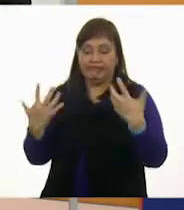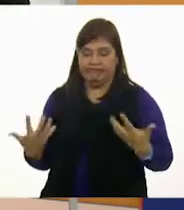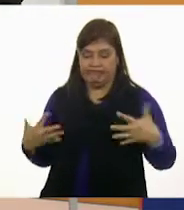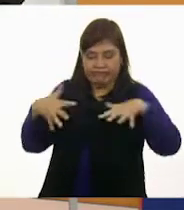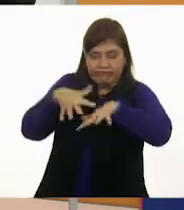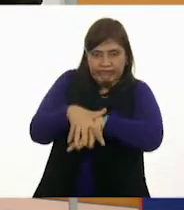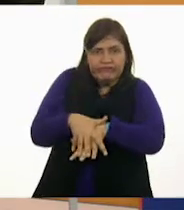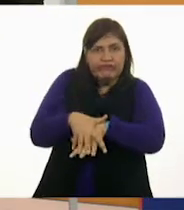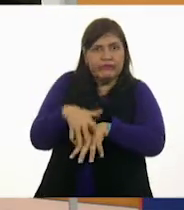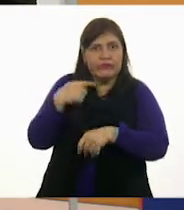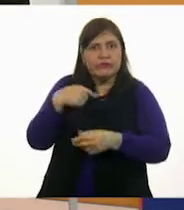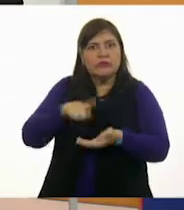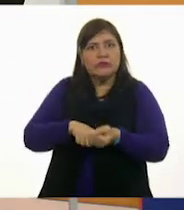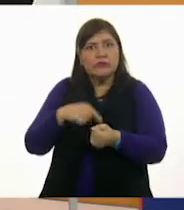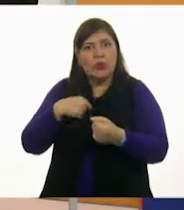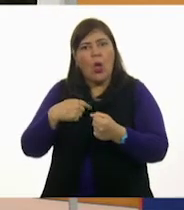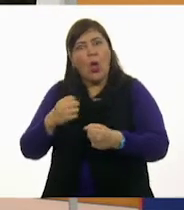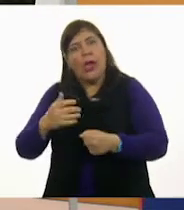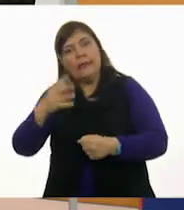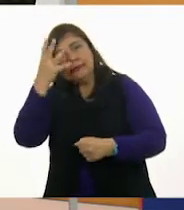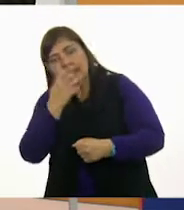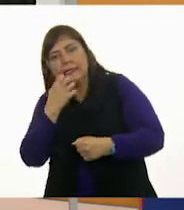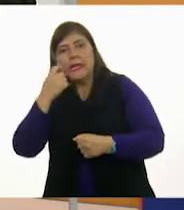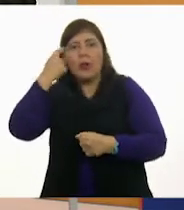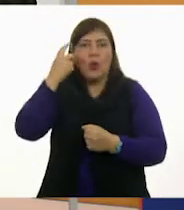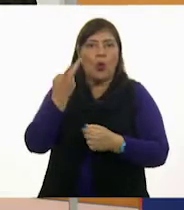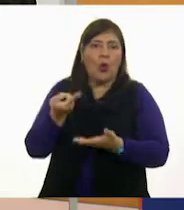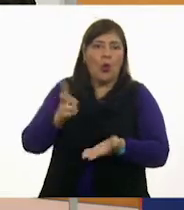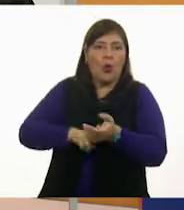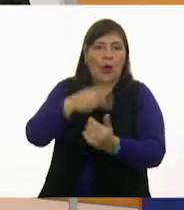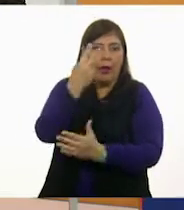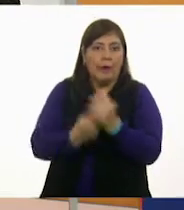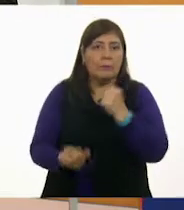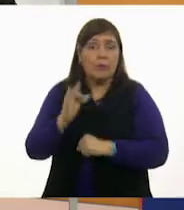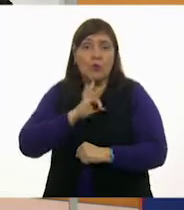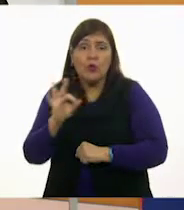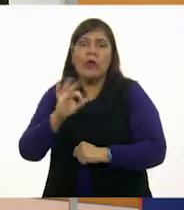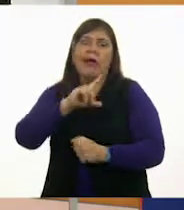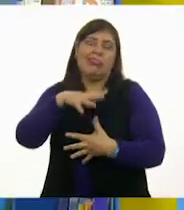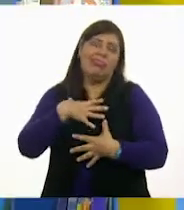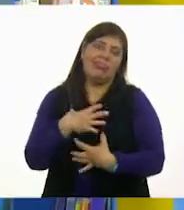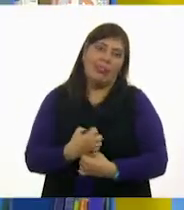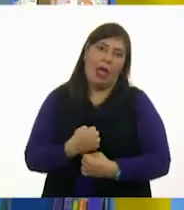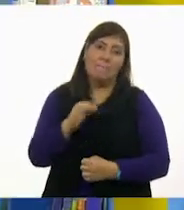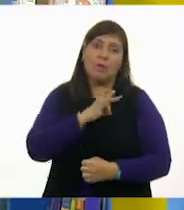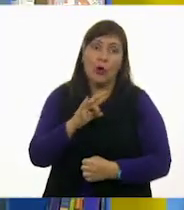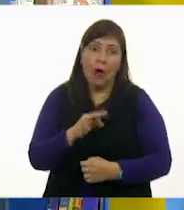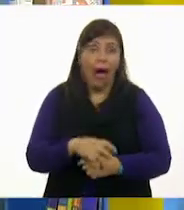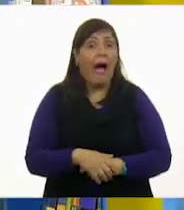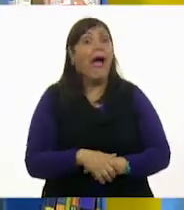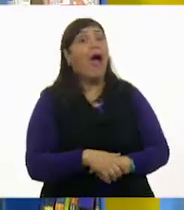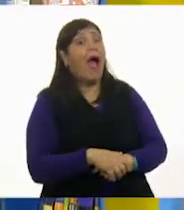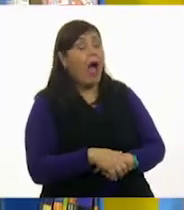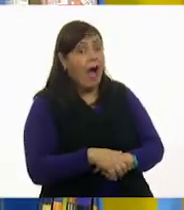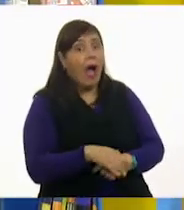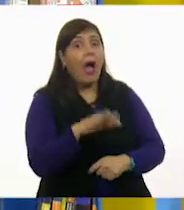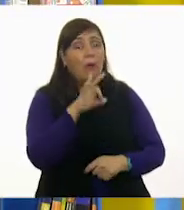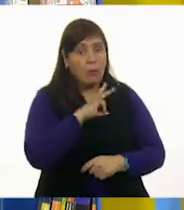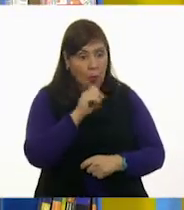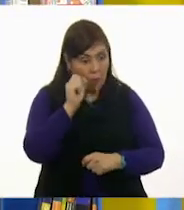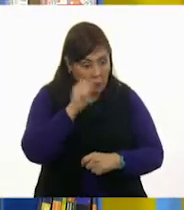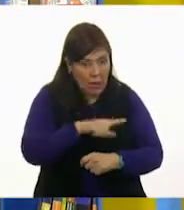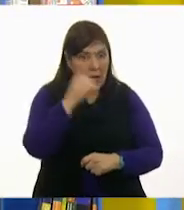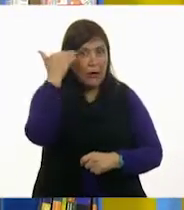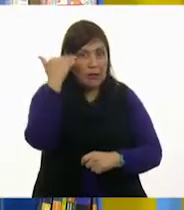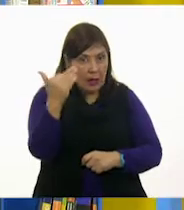unir para hacer que nos sintamos en una situación aflictiva. Ah, es decir, que podemos sentir al mismo tiempo